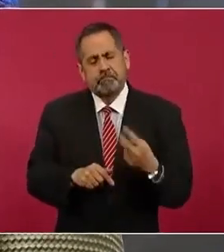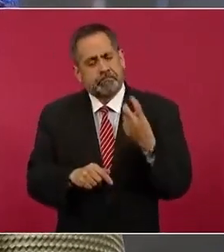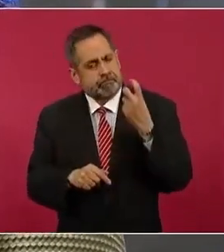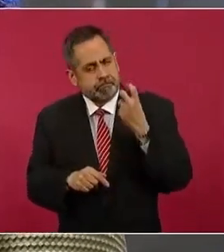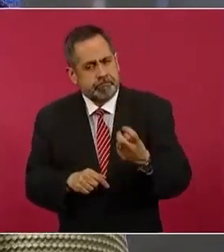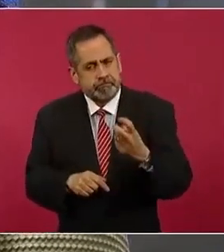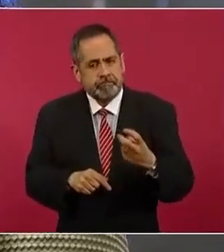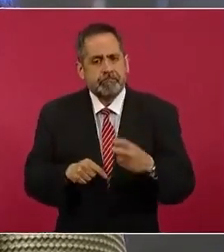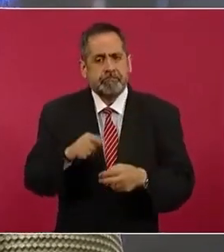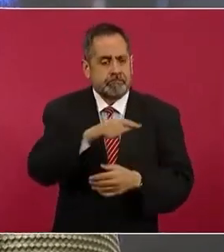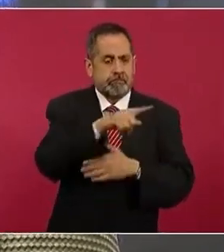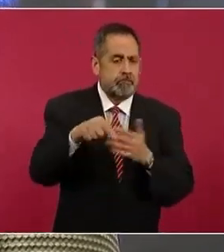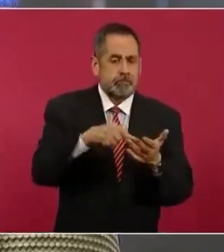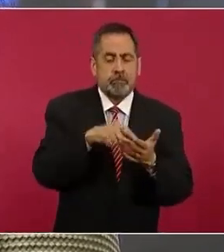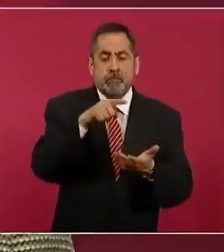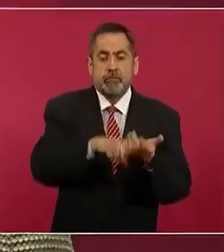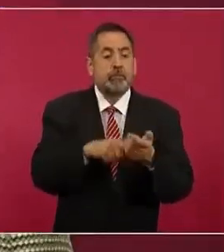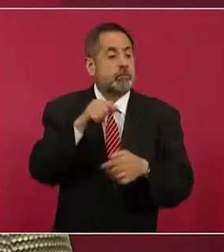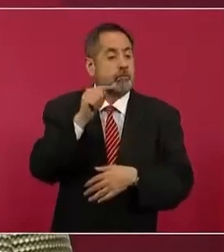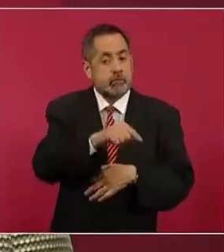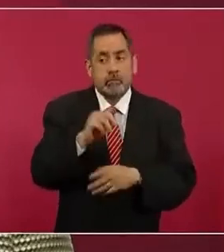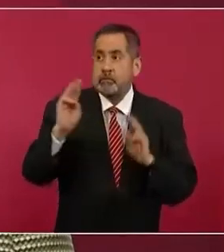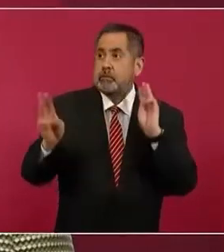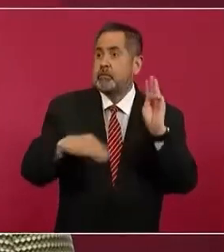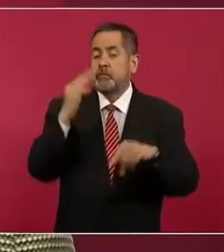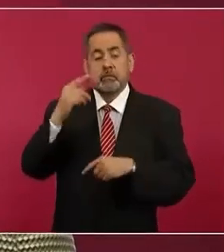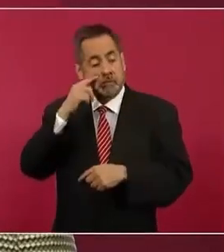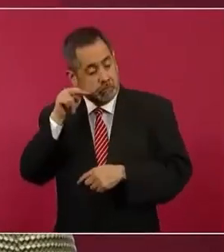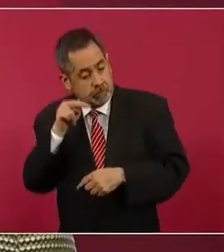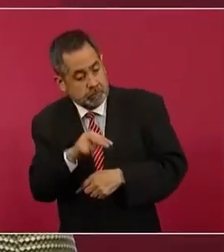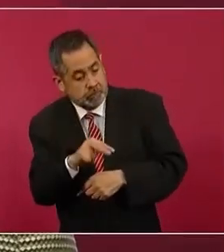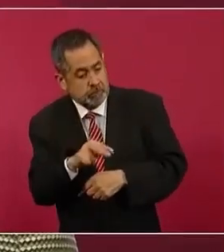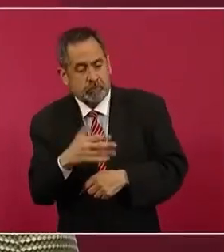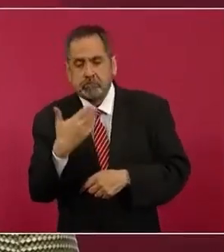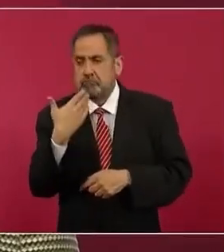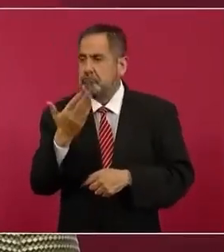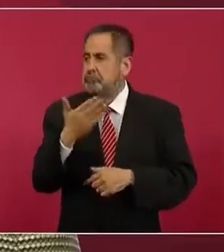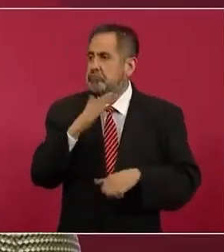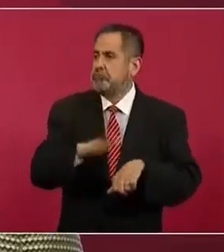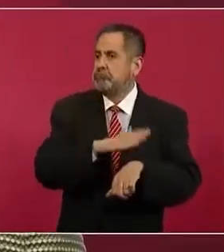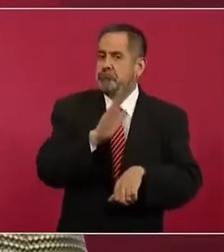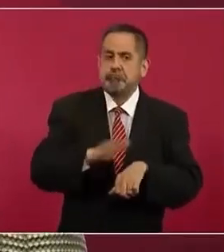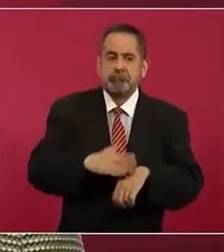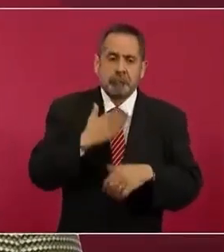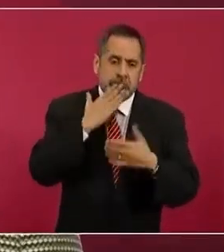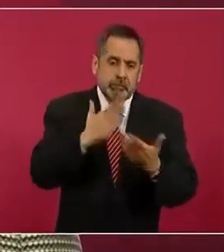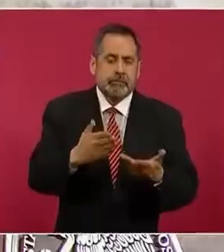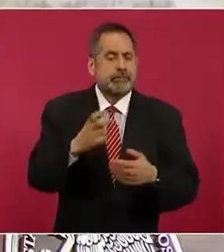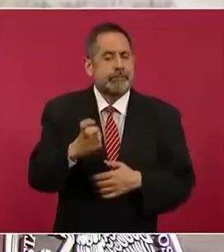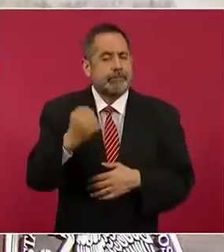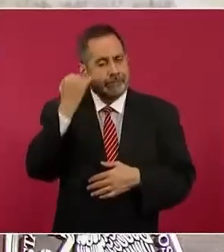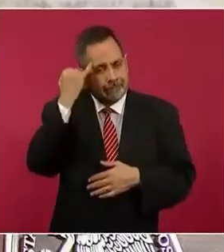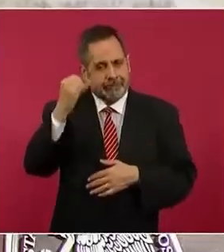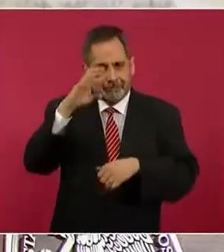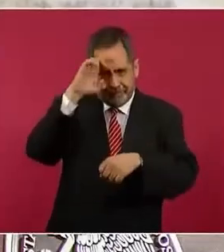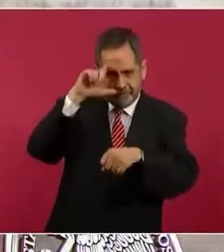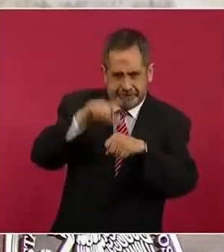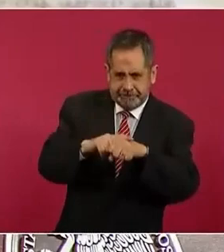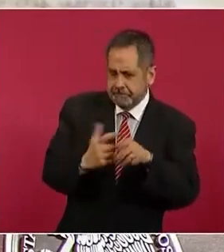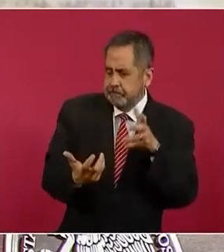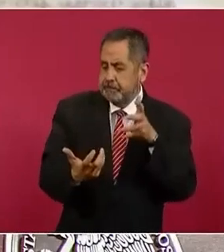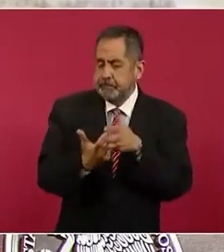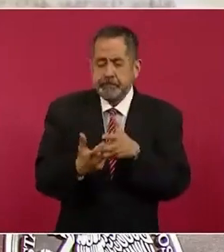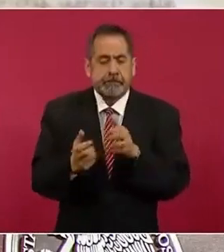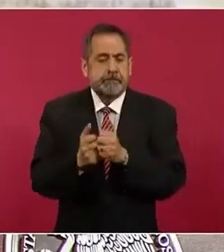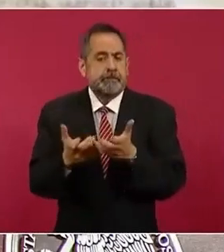este espacio a nivel mundial también. Y pues esta visión integral de la cultura, no